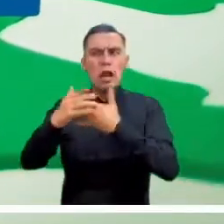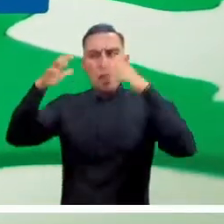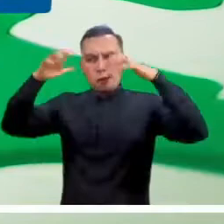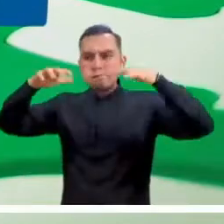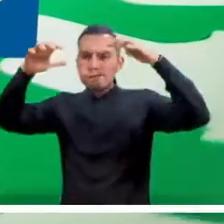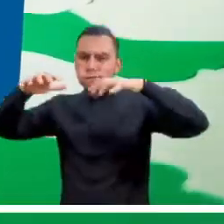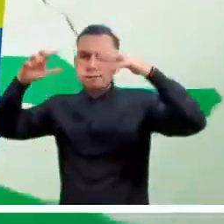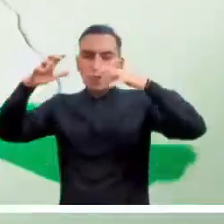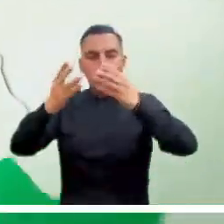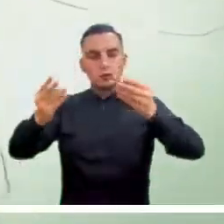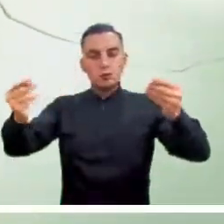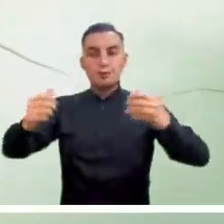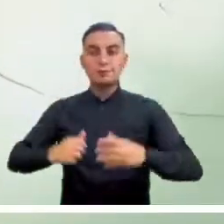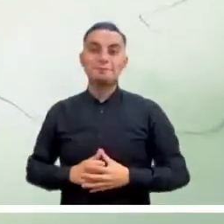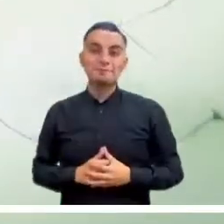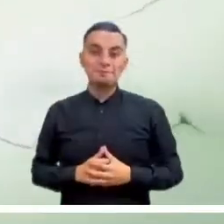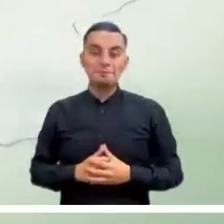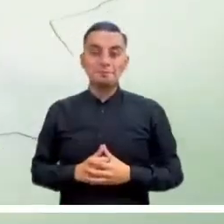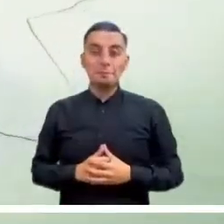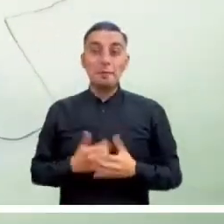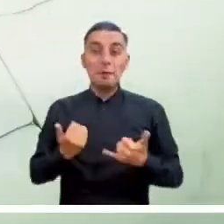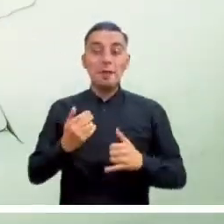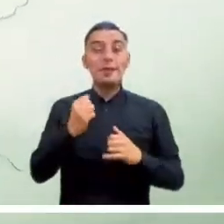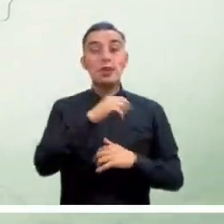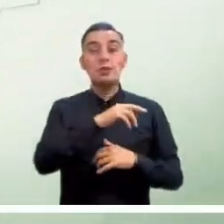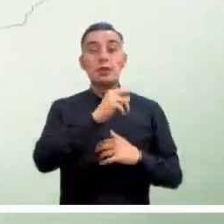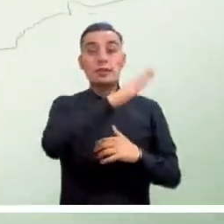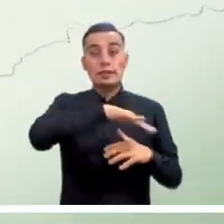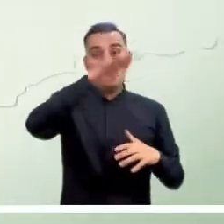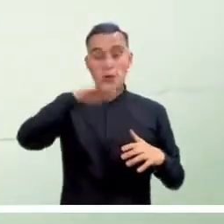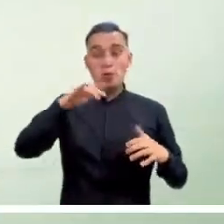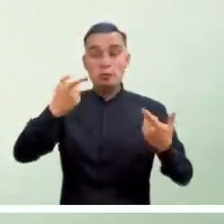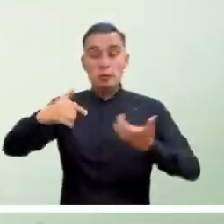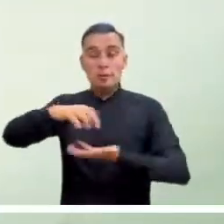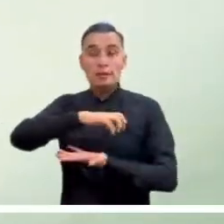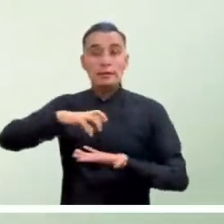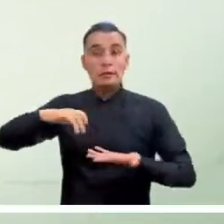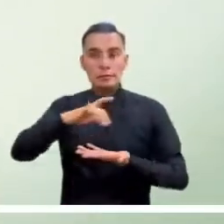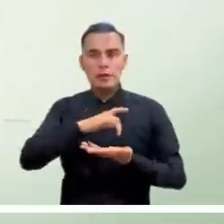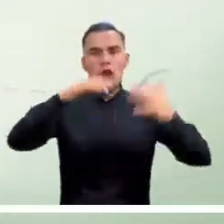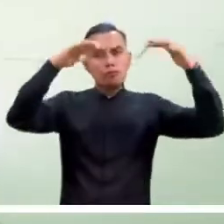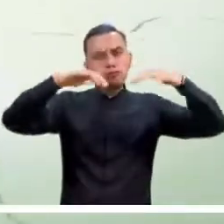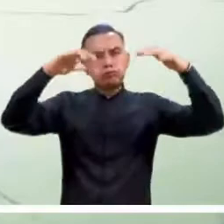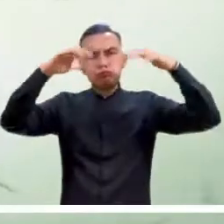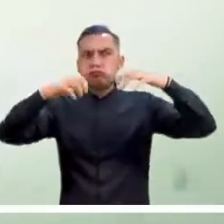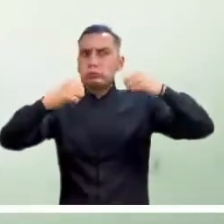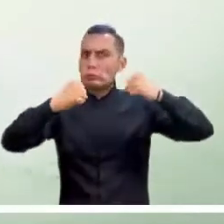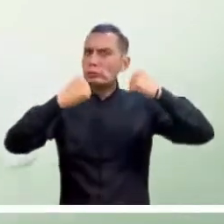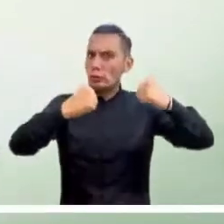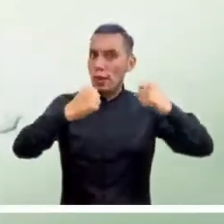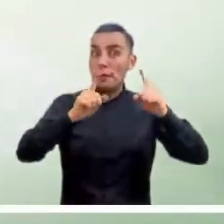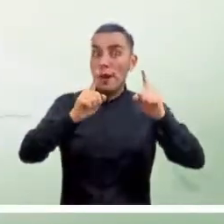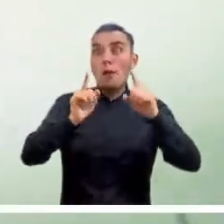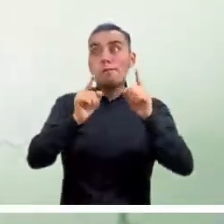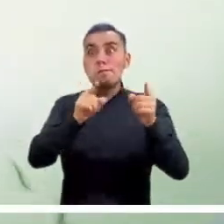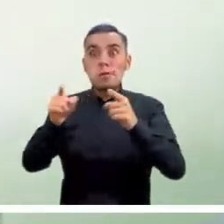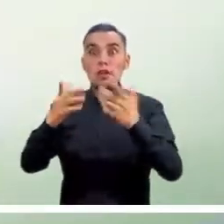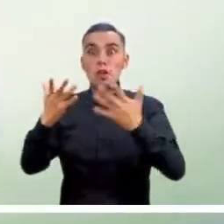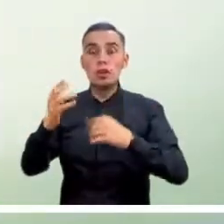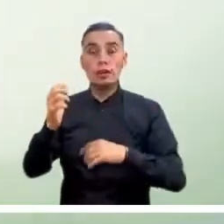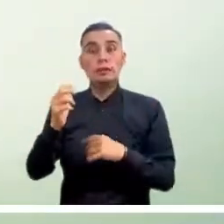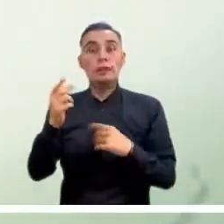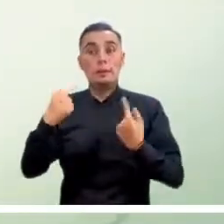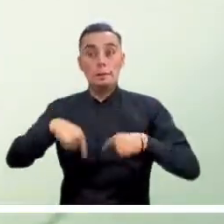precipitaciones menores. En el norte de Antioquia y norte de Santander se anticipan lluvias importantes, mientras que en